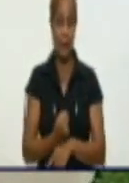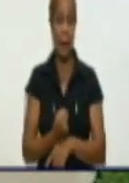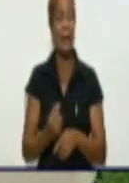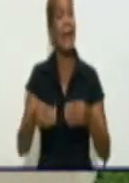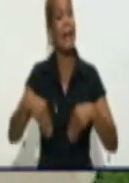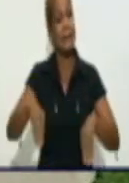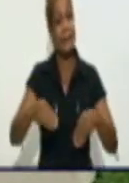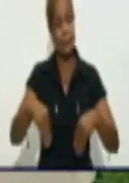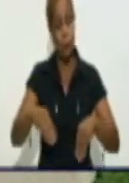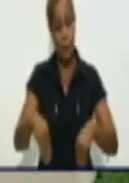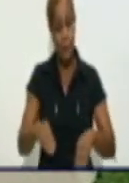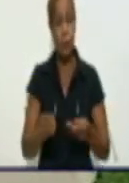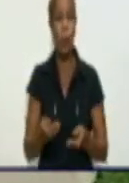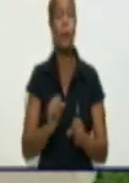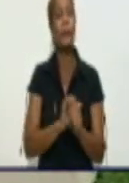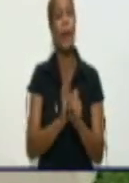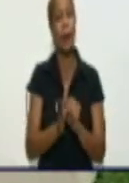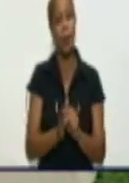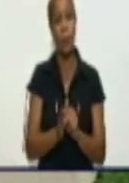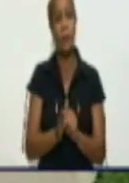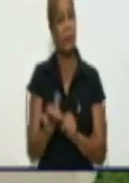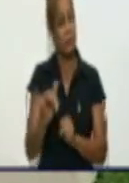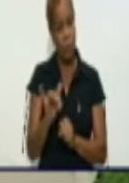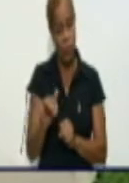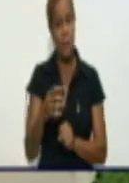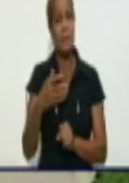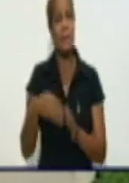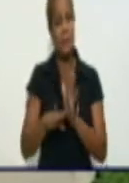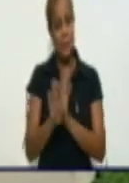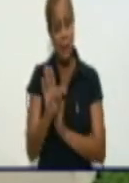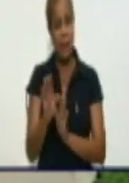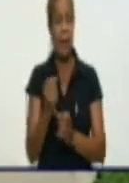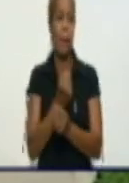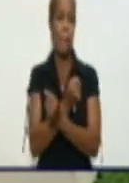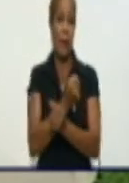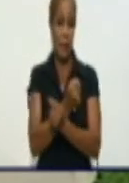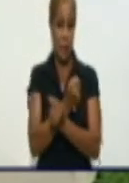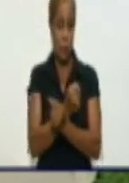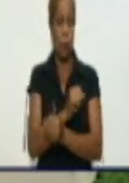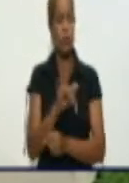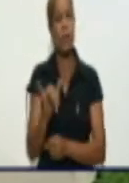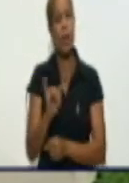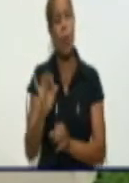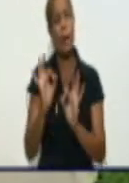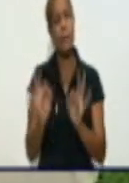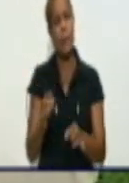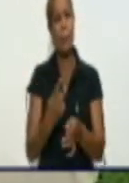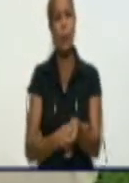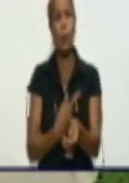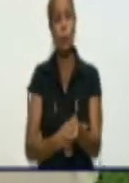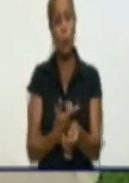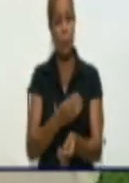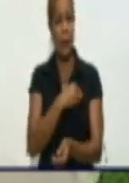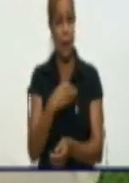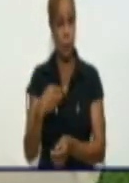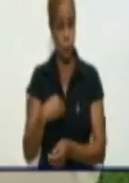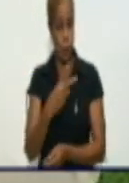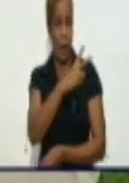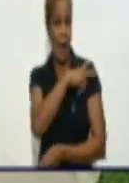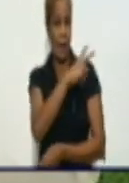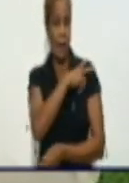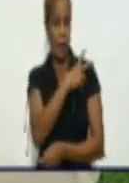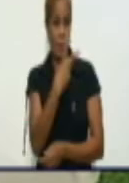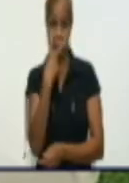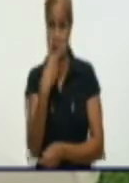epidemiológica del territorio no deja de ser compleja. Así lo asegura, como ya es habitual en este espacio, la doctora Kenia González Medina, jefa de